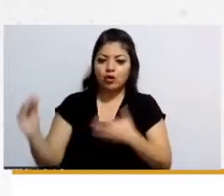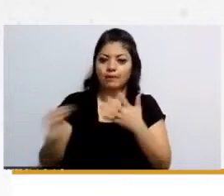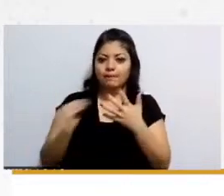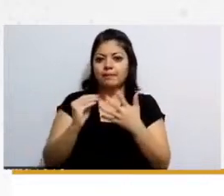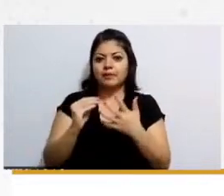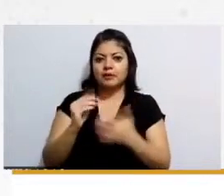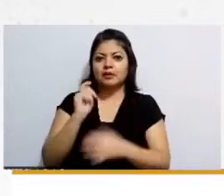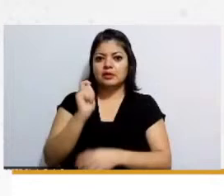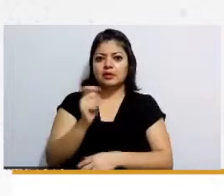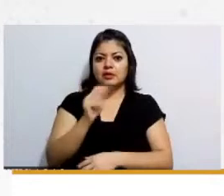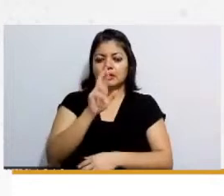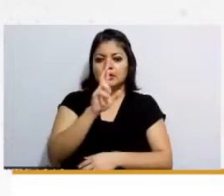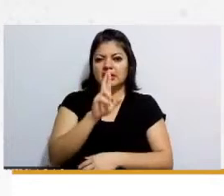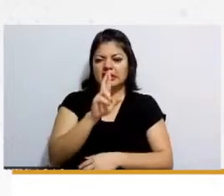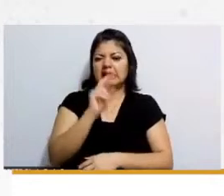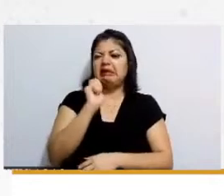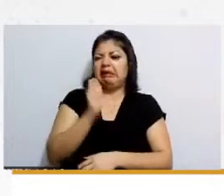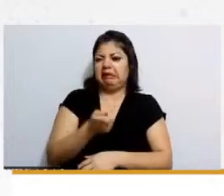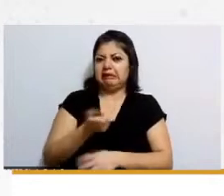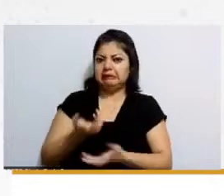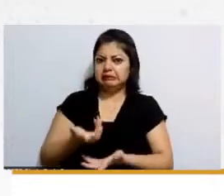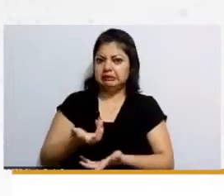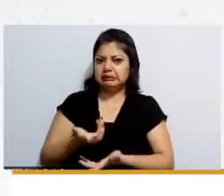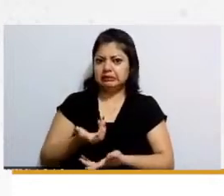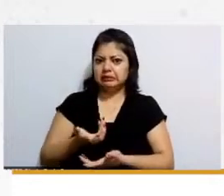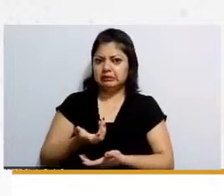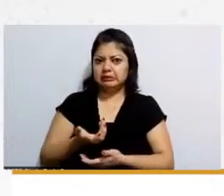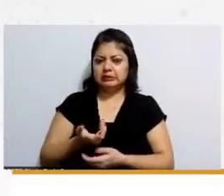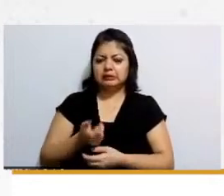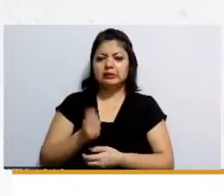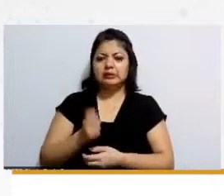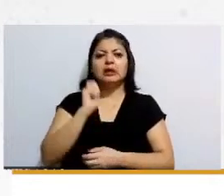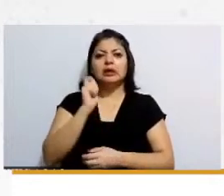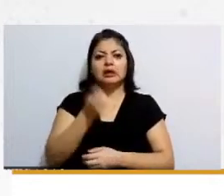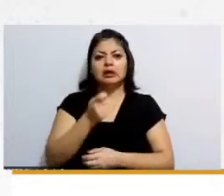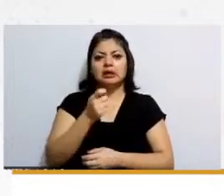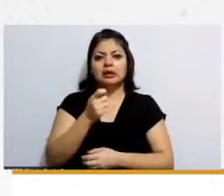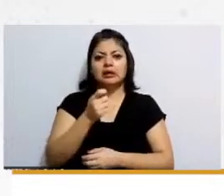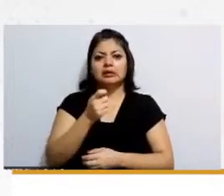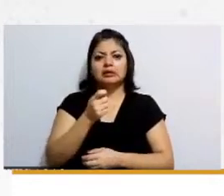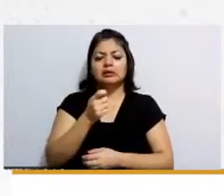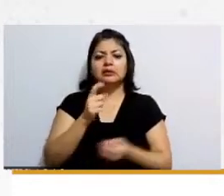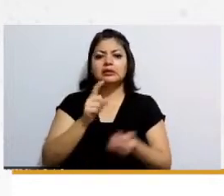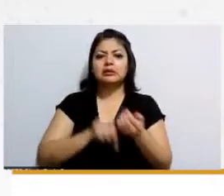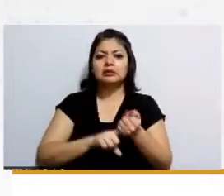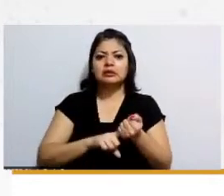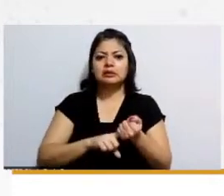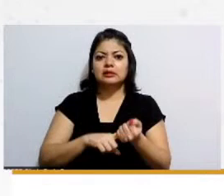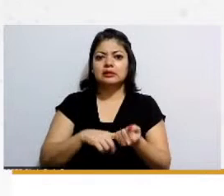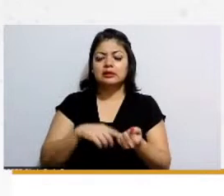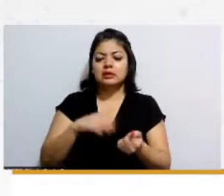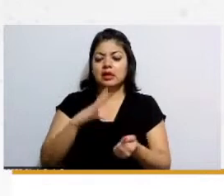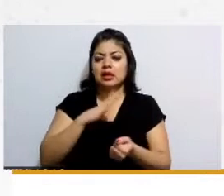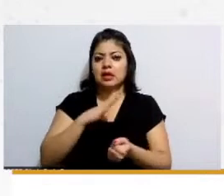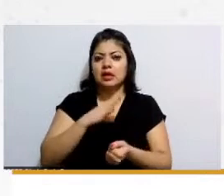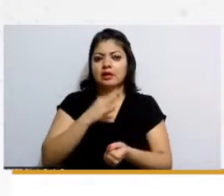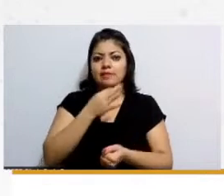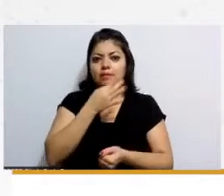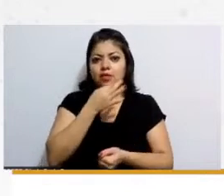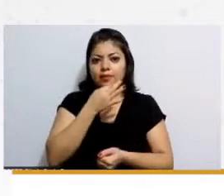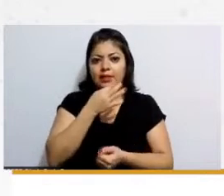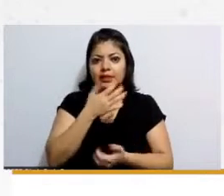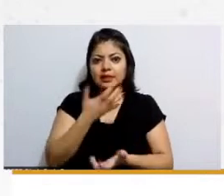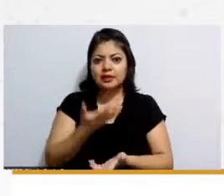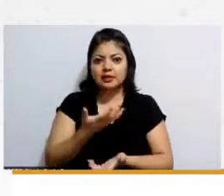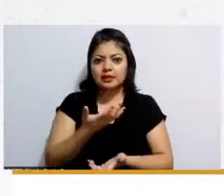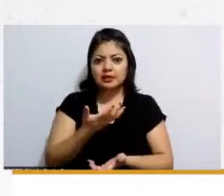que es un ADR porque pues yo lo vi en un momento y pues tengo que